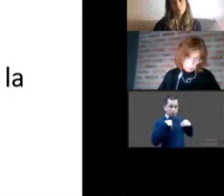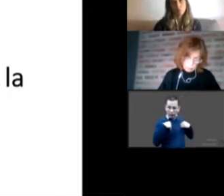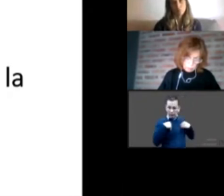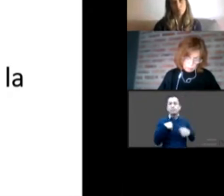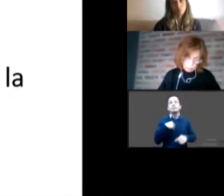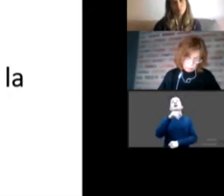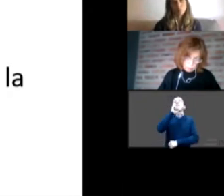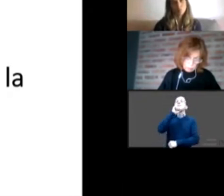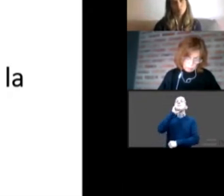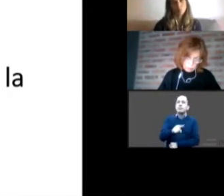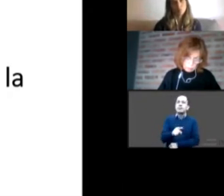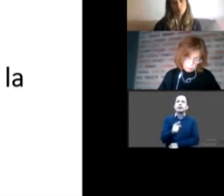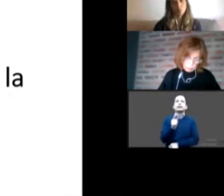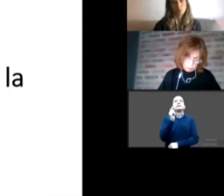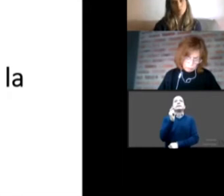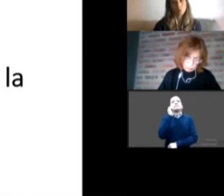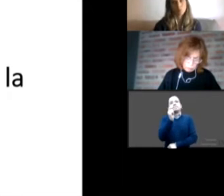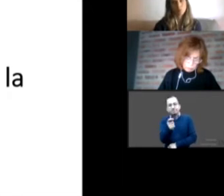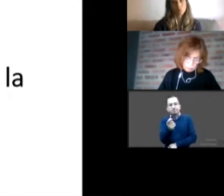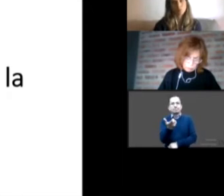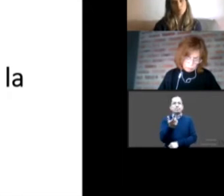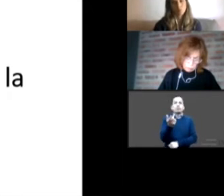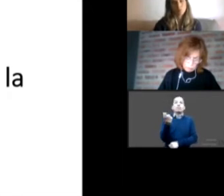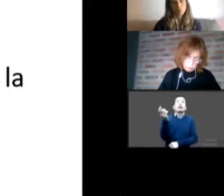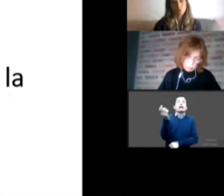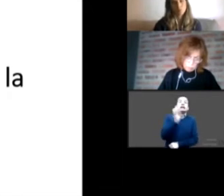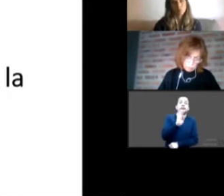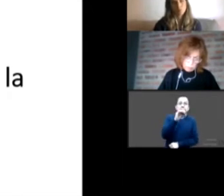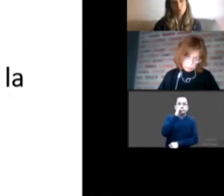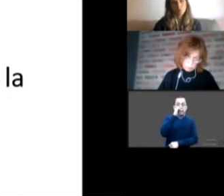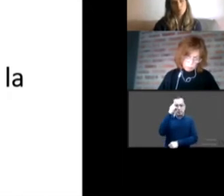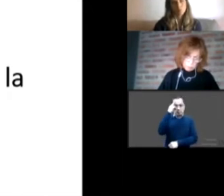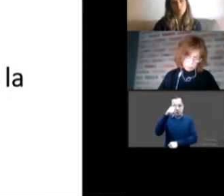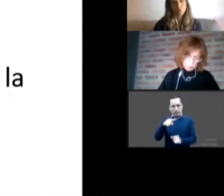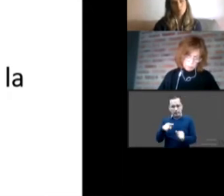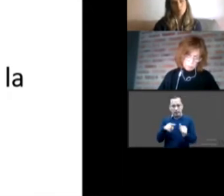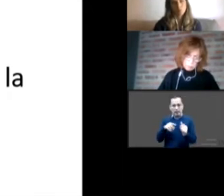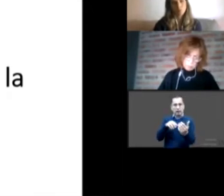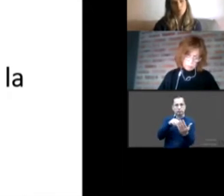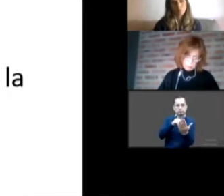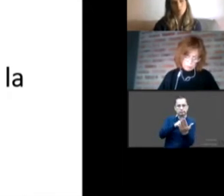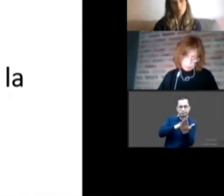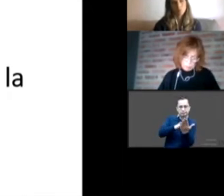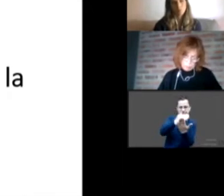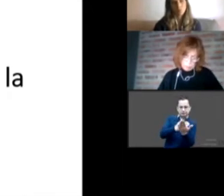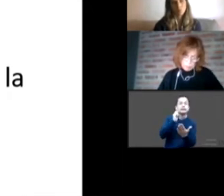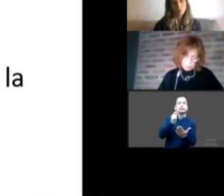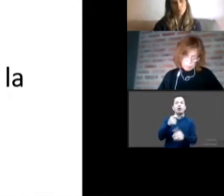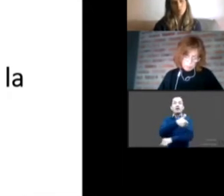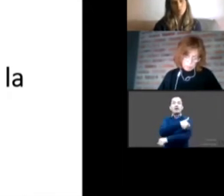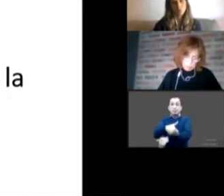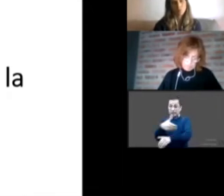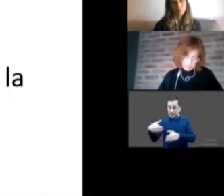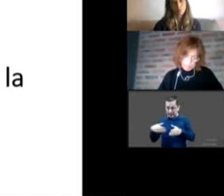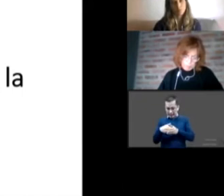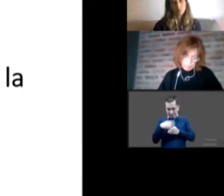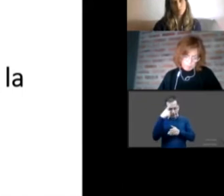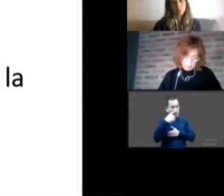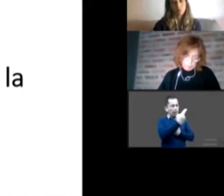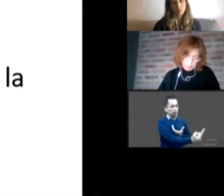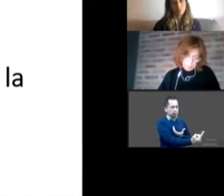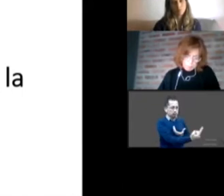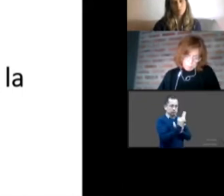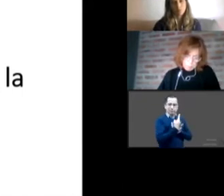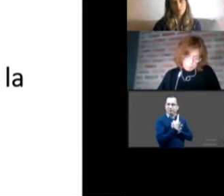estos como dijo Matilde ejercicios o planteamientos de las familias de acogida ¿no? esa sería